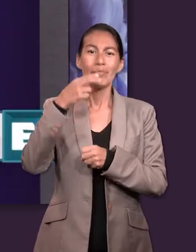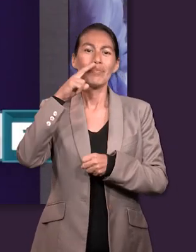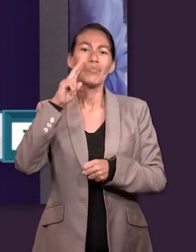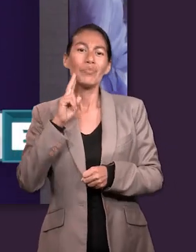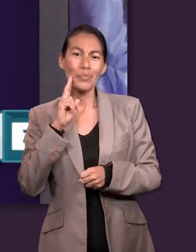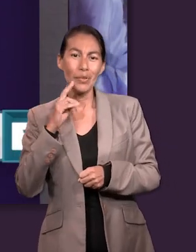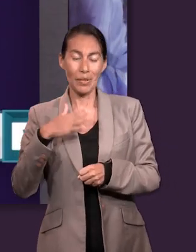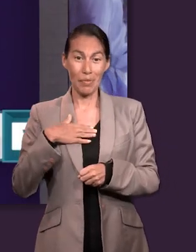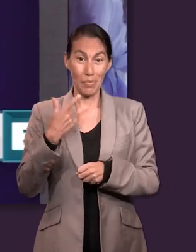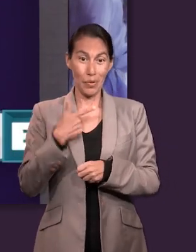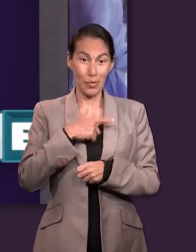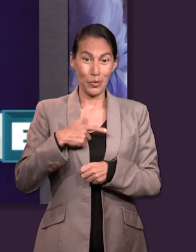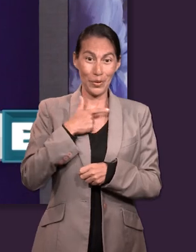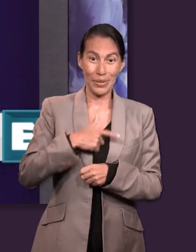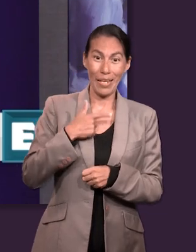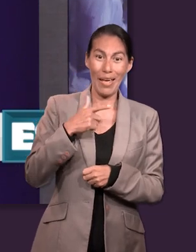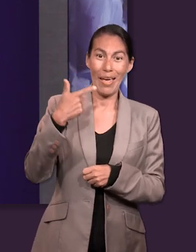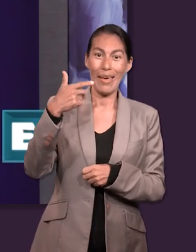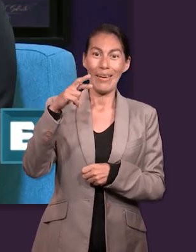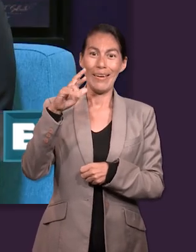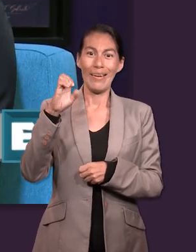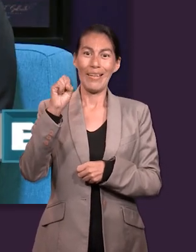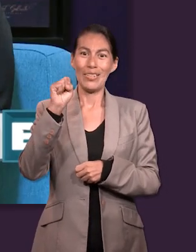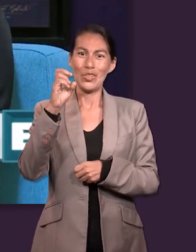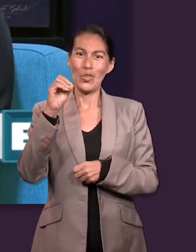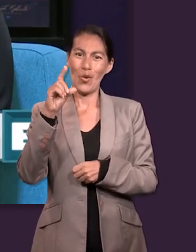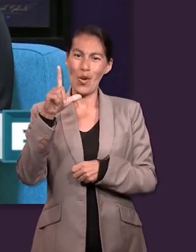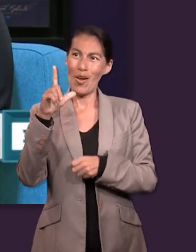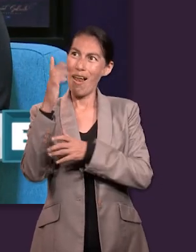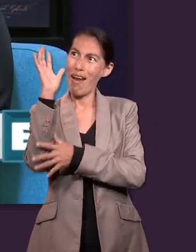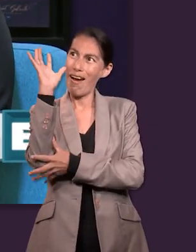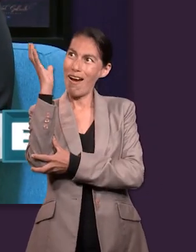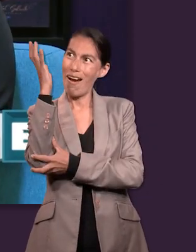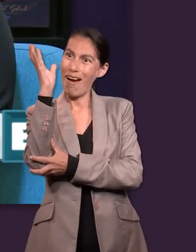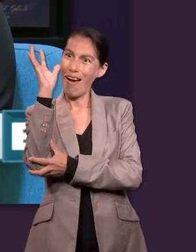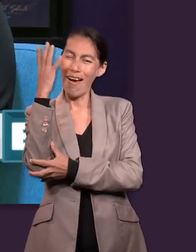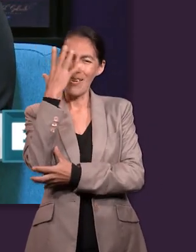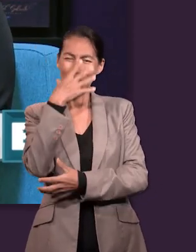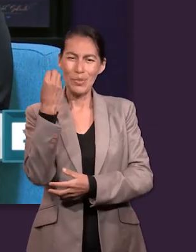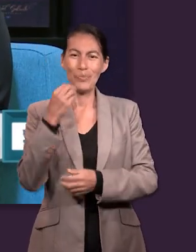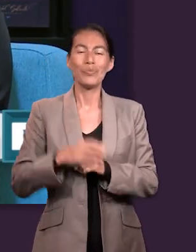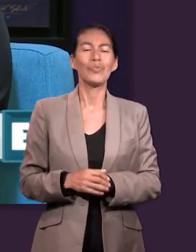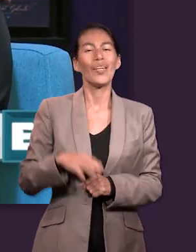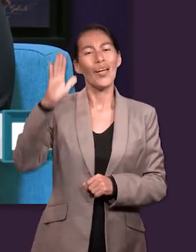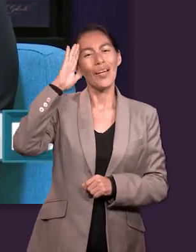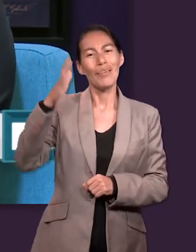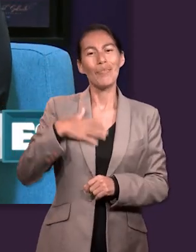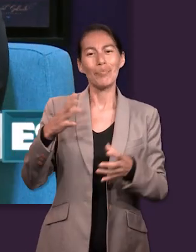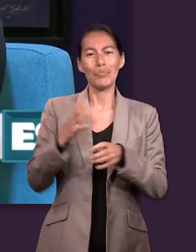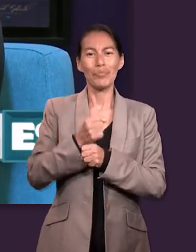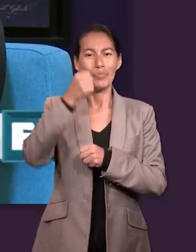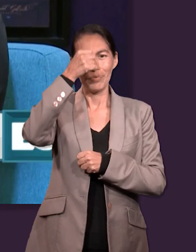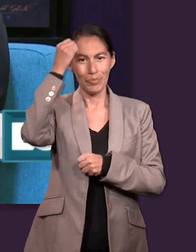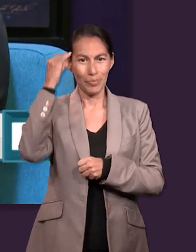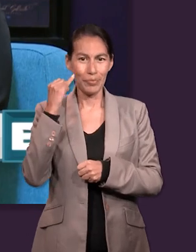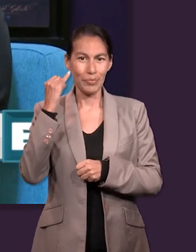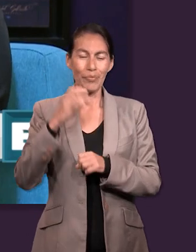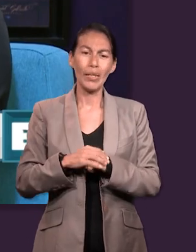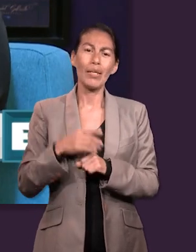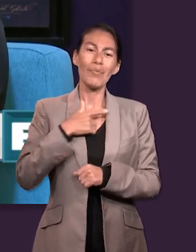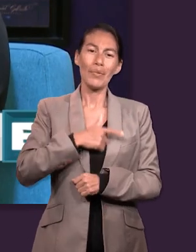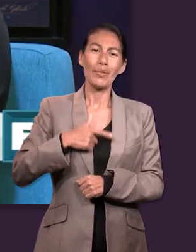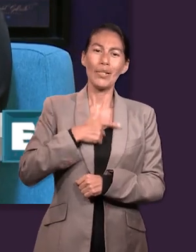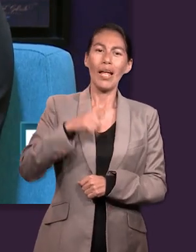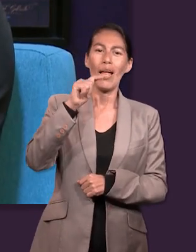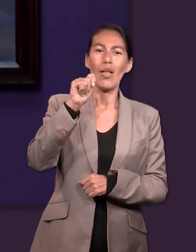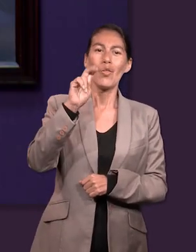plantas que más me gusta son los girasoles. Hola, mi nombre es Aray Prado y una de las plantas, flores que más me gustan son